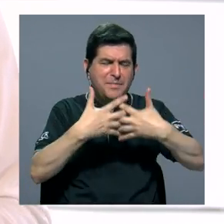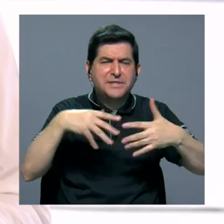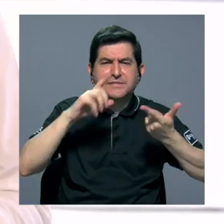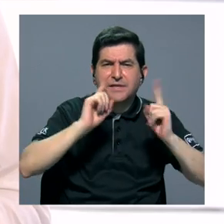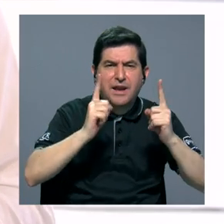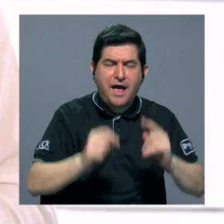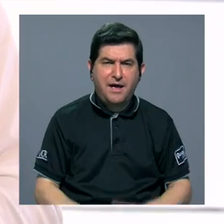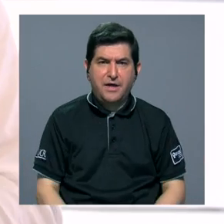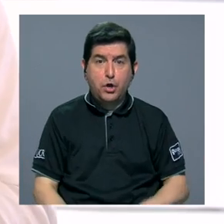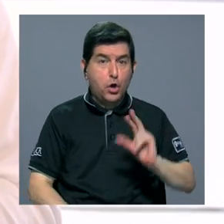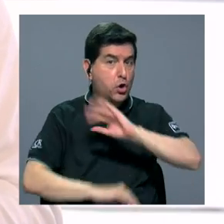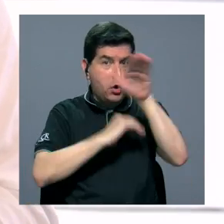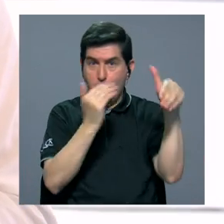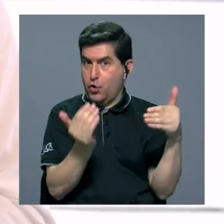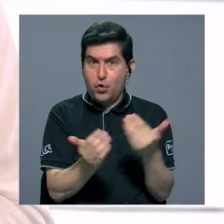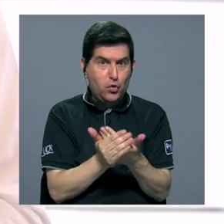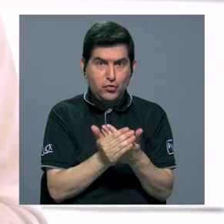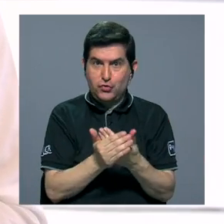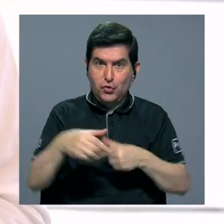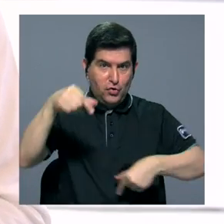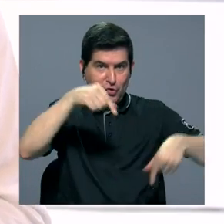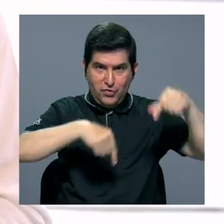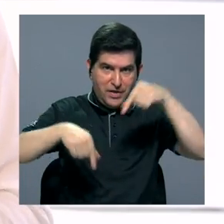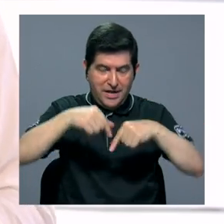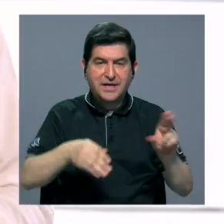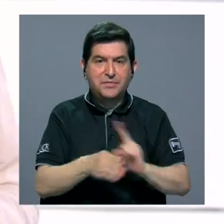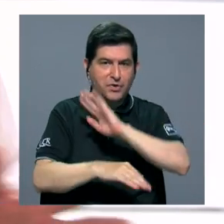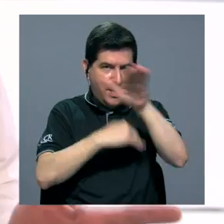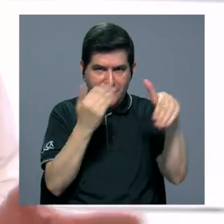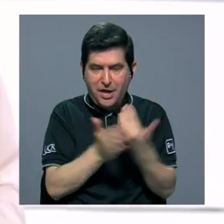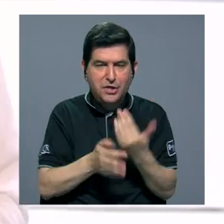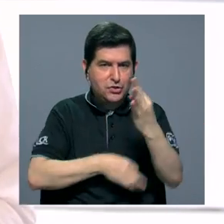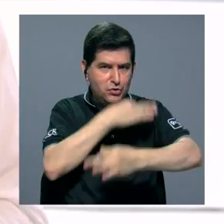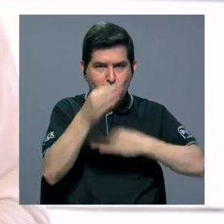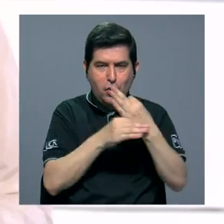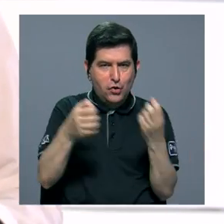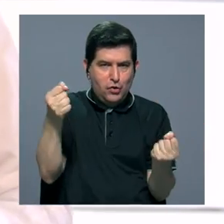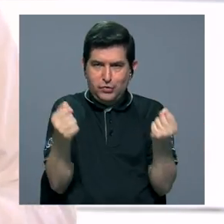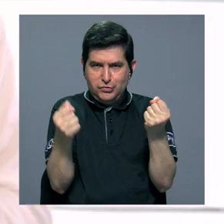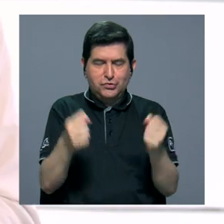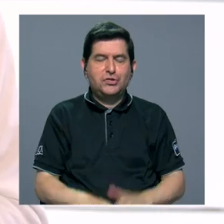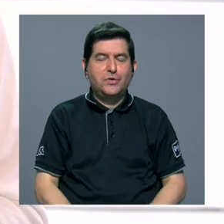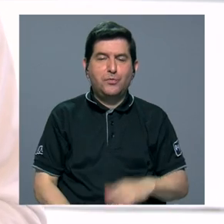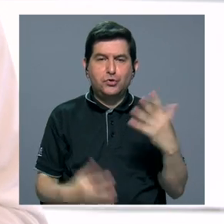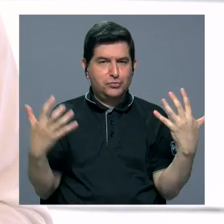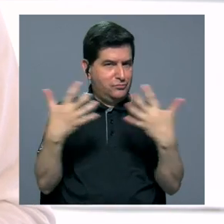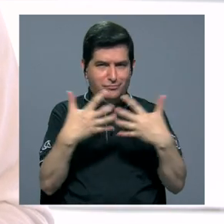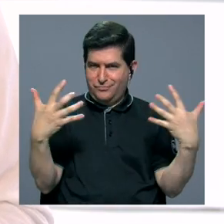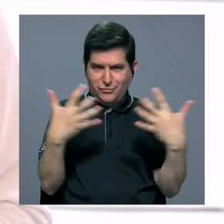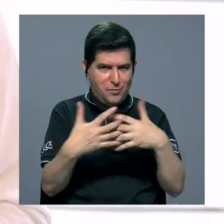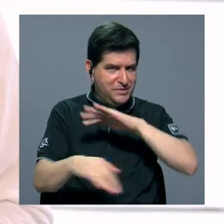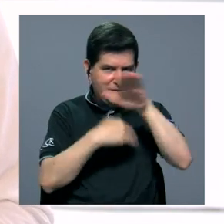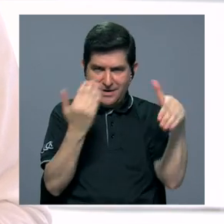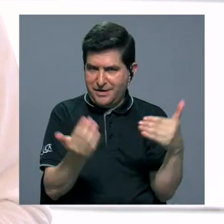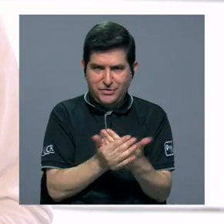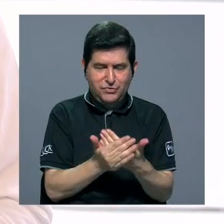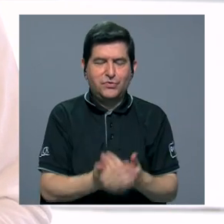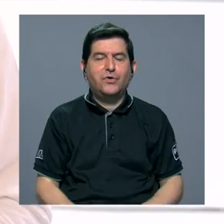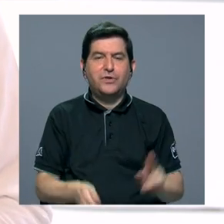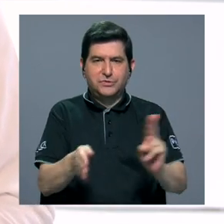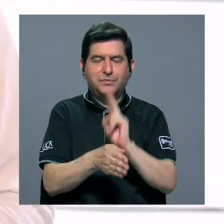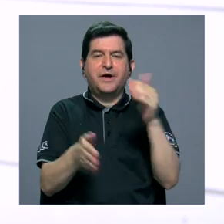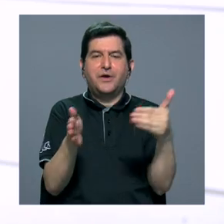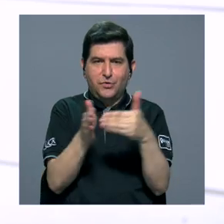una. No todas las químicas de las baterías se pueden usar para todos los tipos de vehículos o no se pueden mezclar ese tipo de químicas para hacer